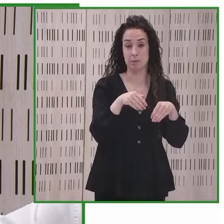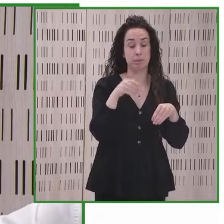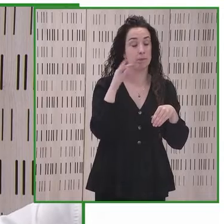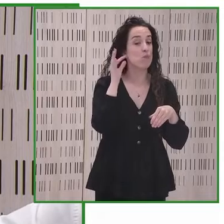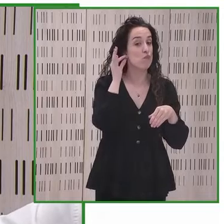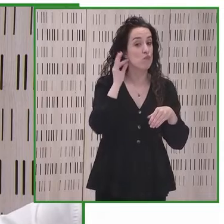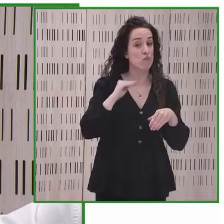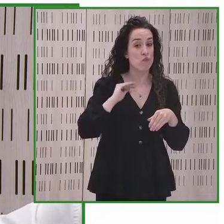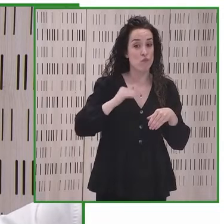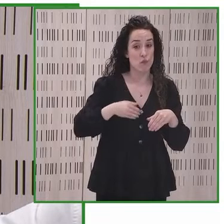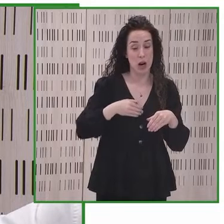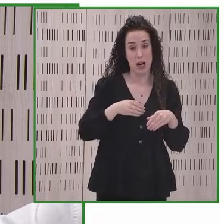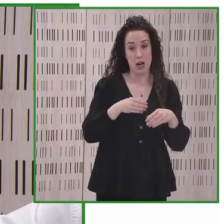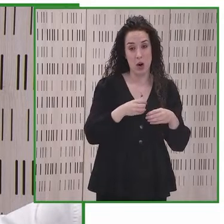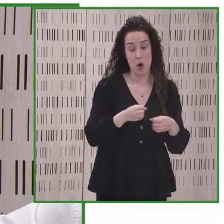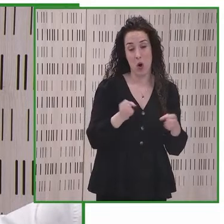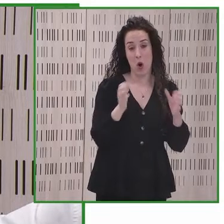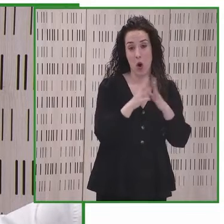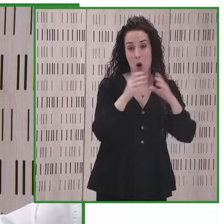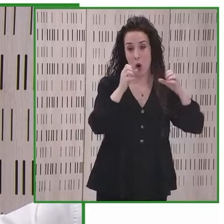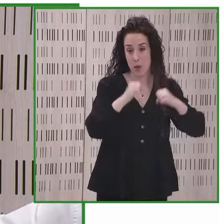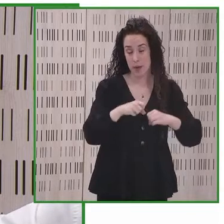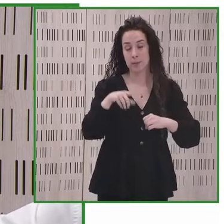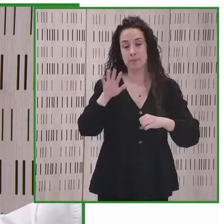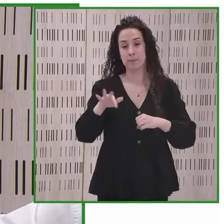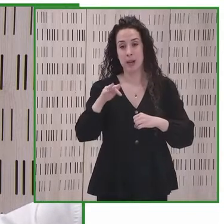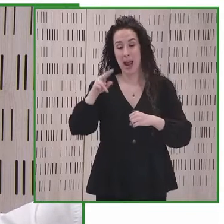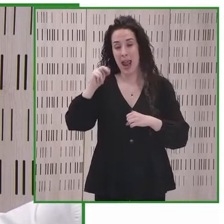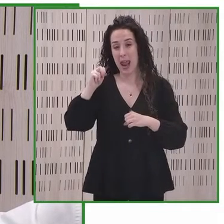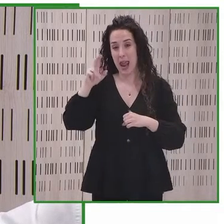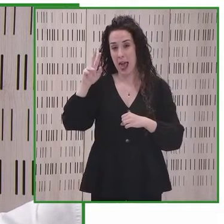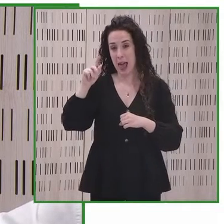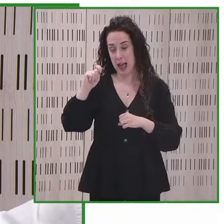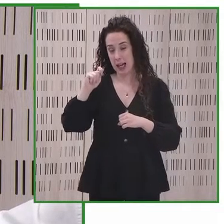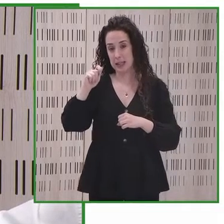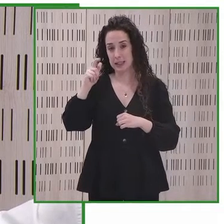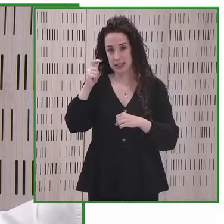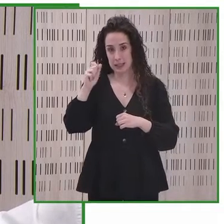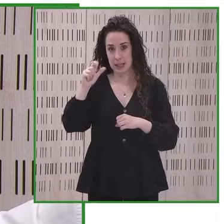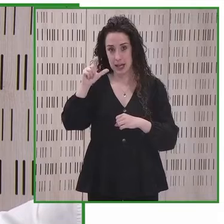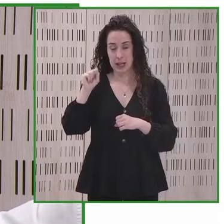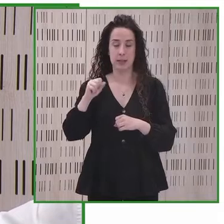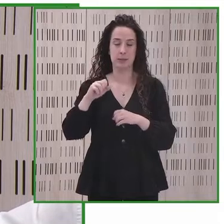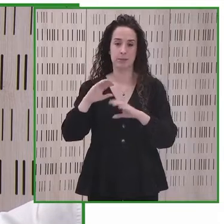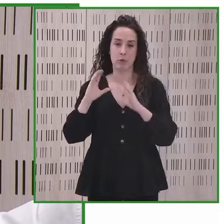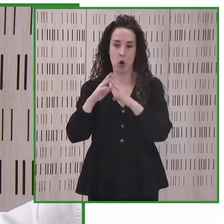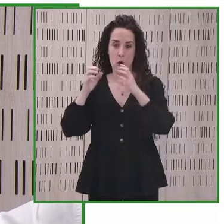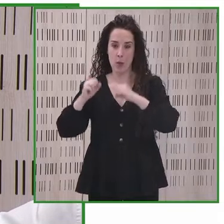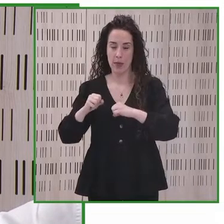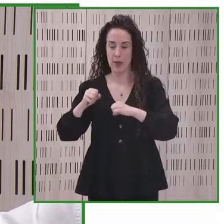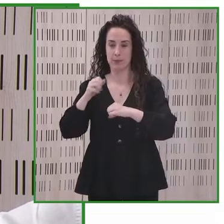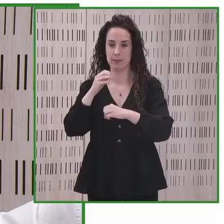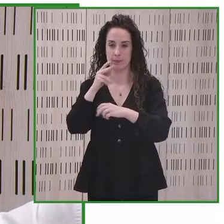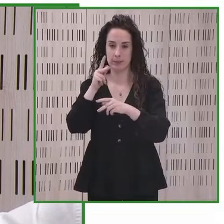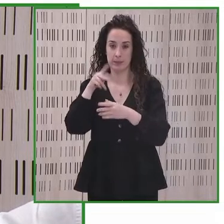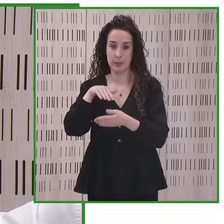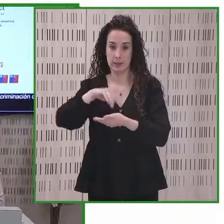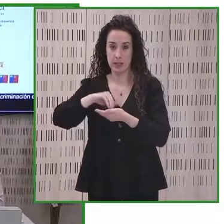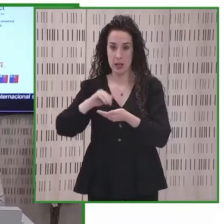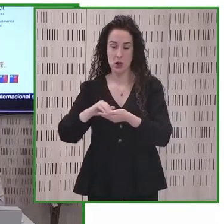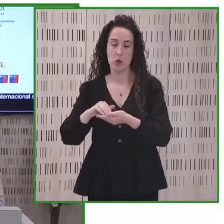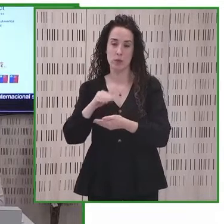y Natalia Aguala para la Convención sobre los Derechos de las Personas con Discapacidad. Muchas gracias, ministra, por ese apoyo y tiene la palabra.